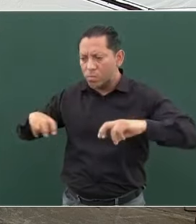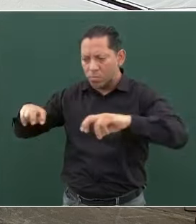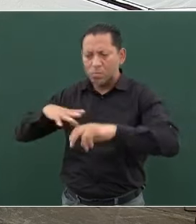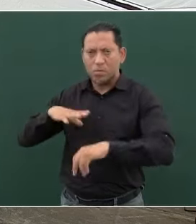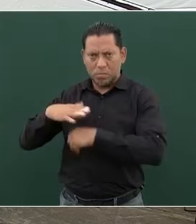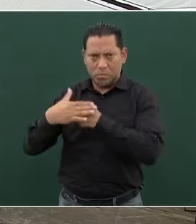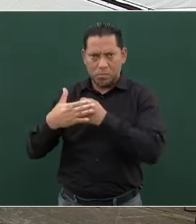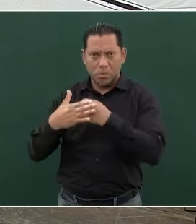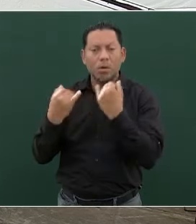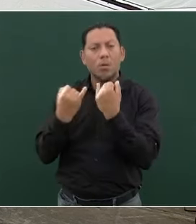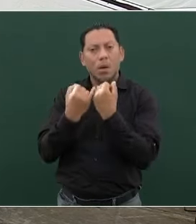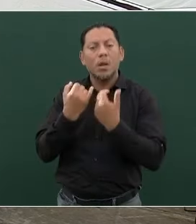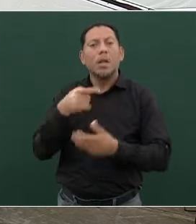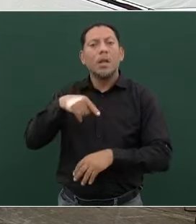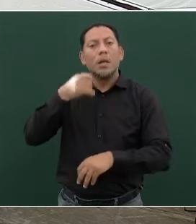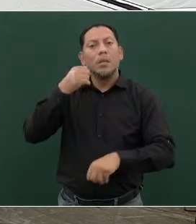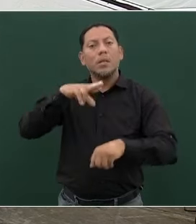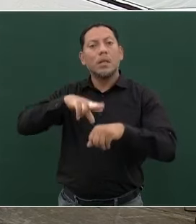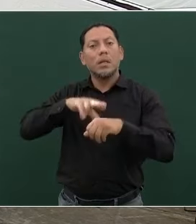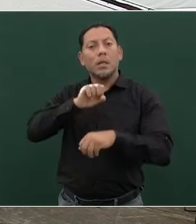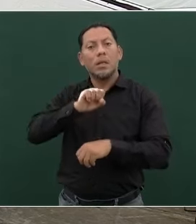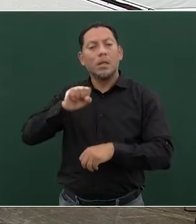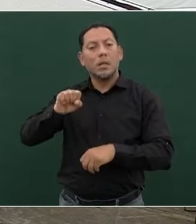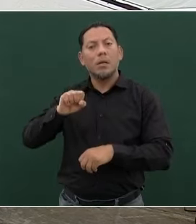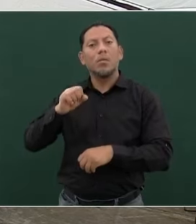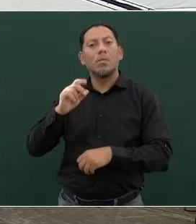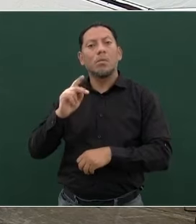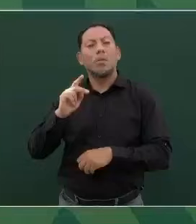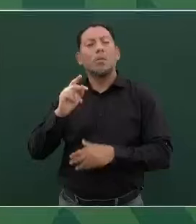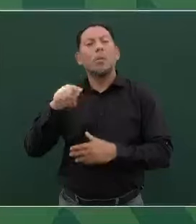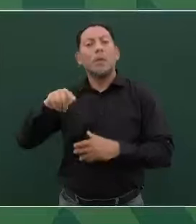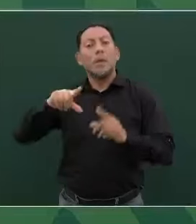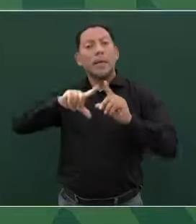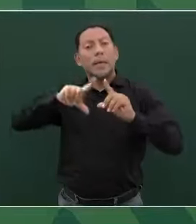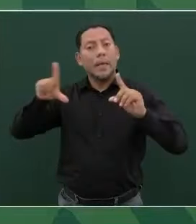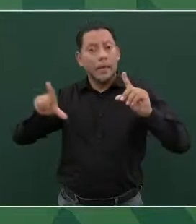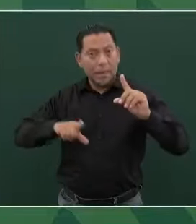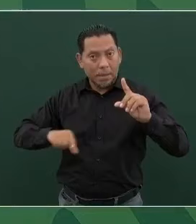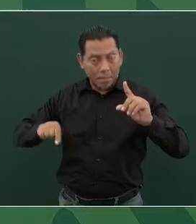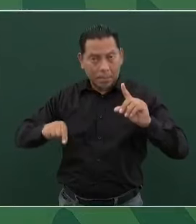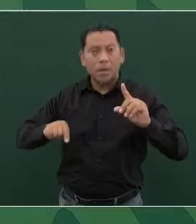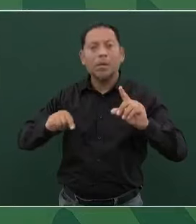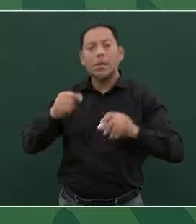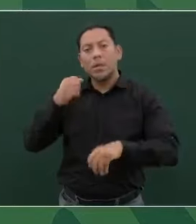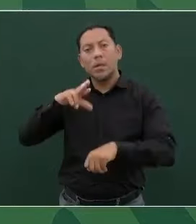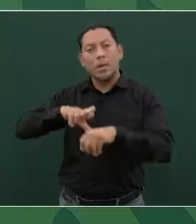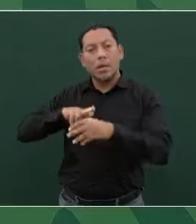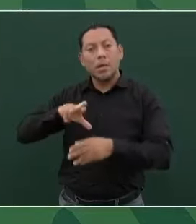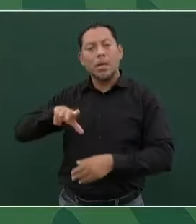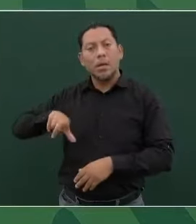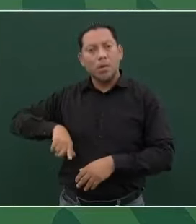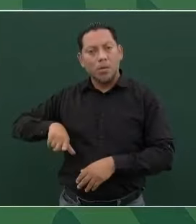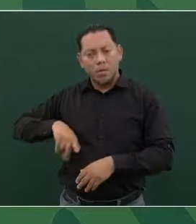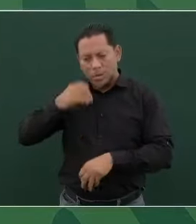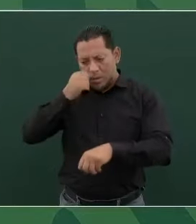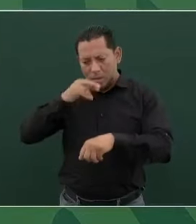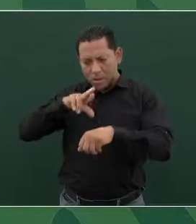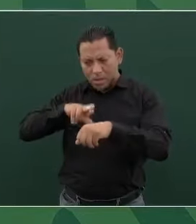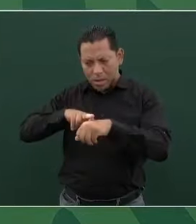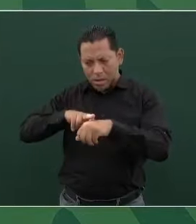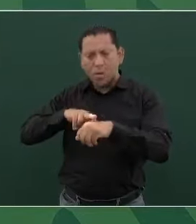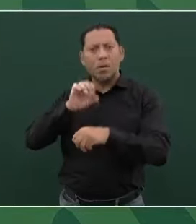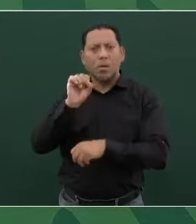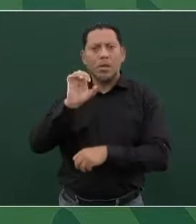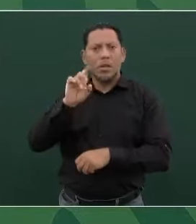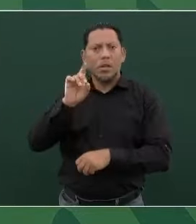la secretaria de seguridad de México, la secretaria de Gobernación, el secretario de la